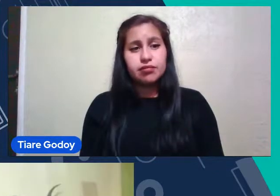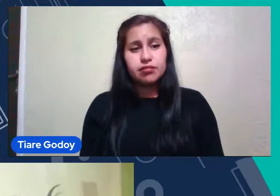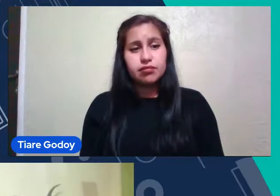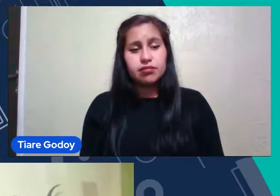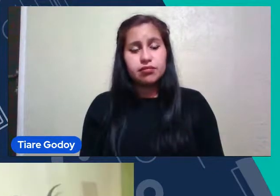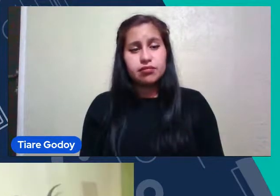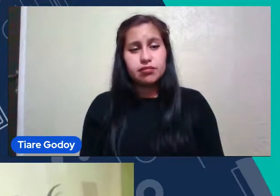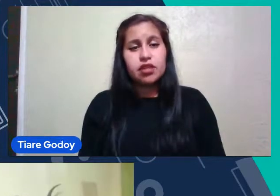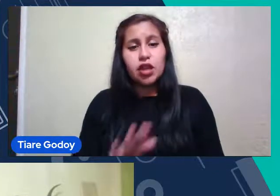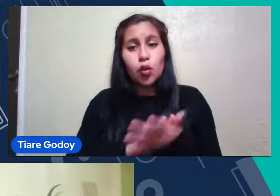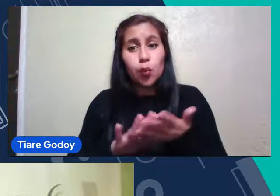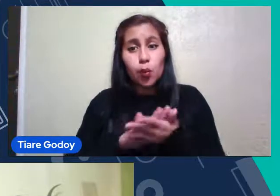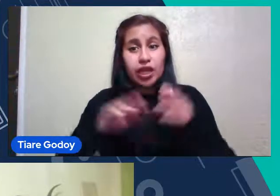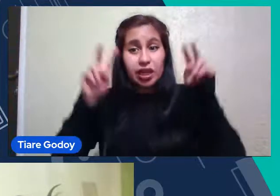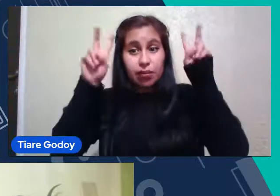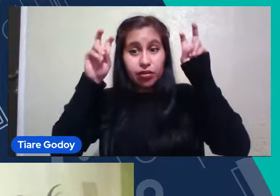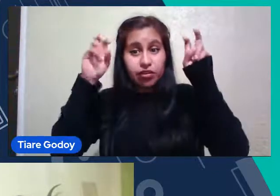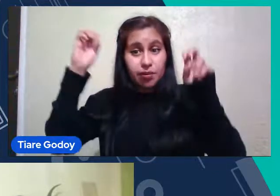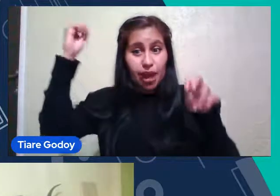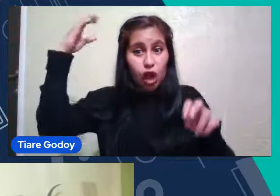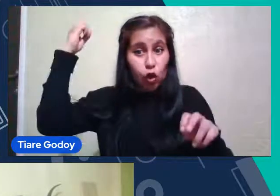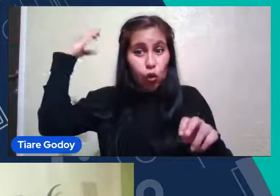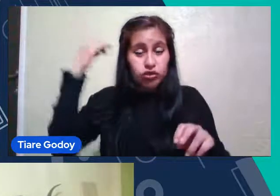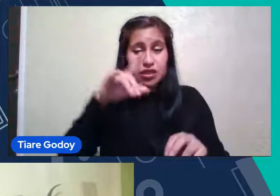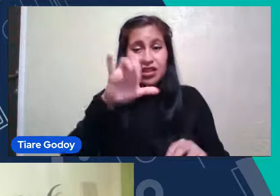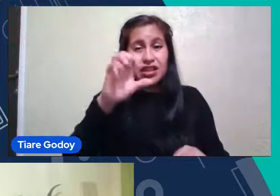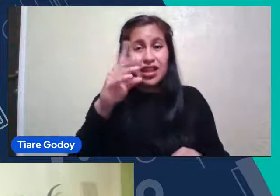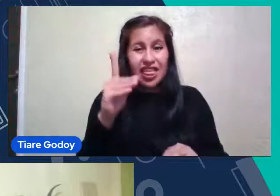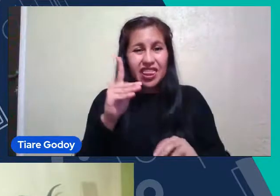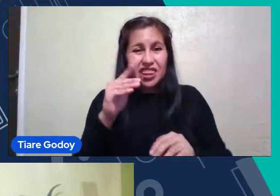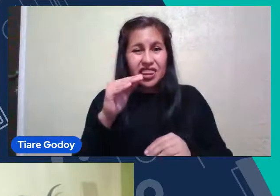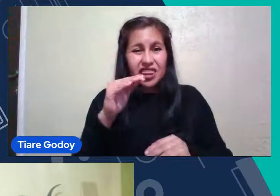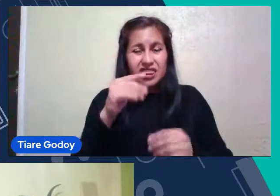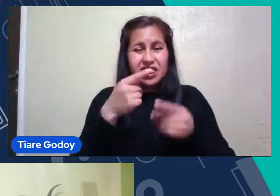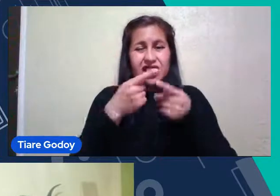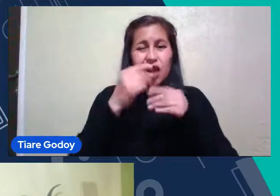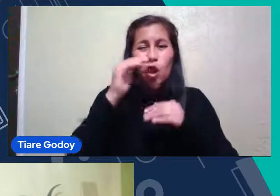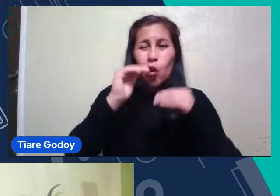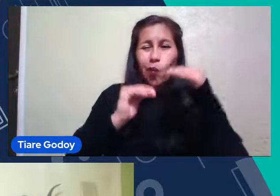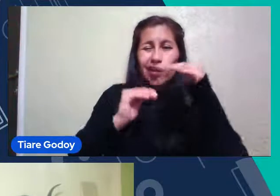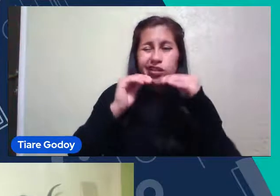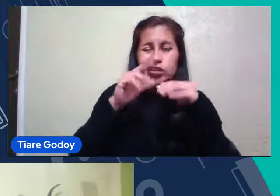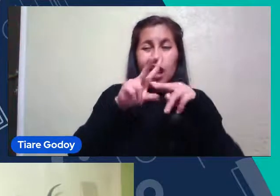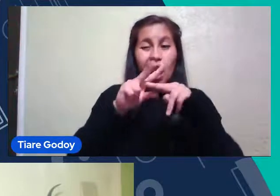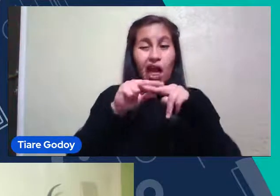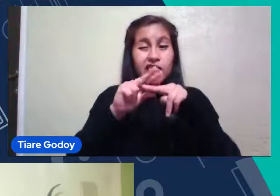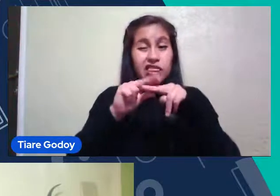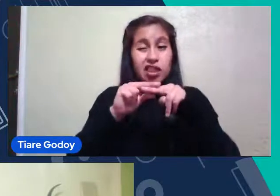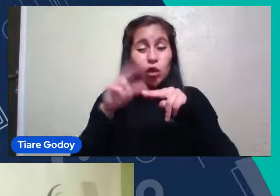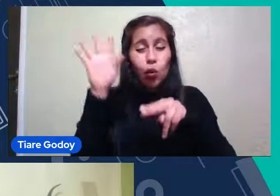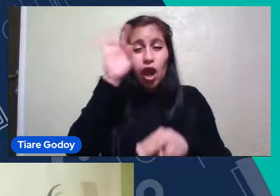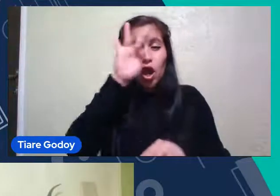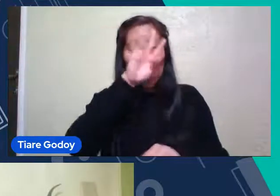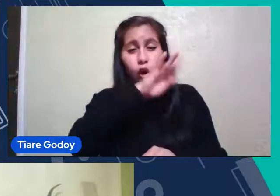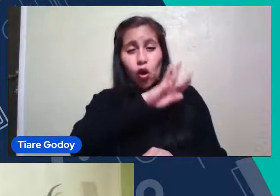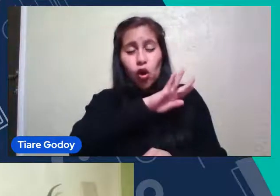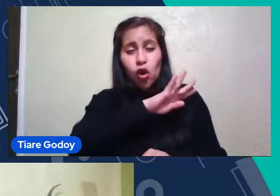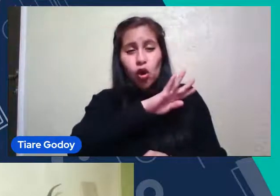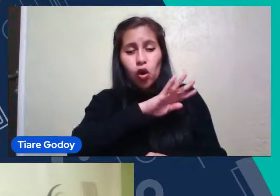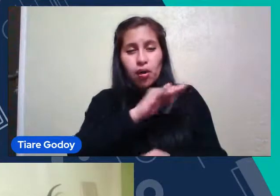Todo este tema De las luces LED En comparación A las luces Más antiguas Que tenían Un color Un poquito Más Tego